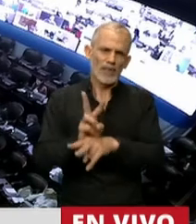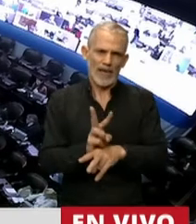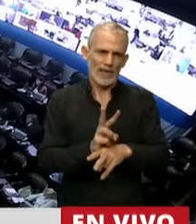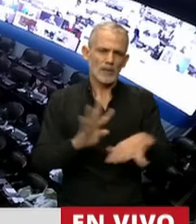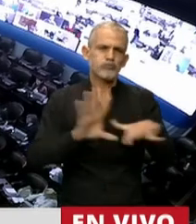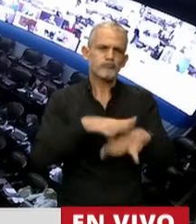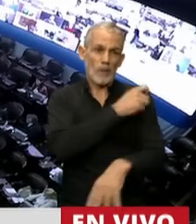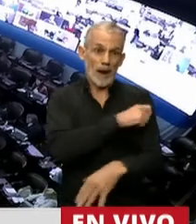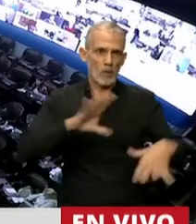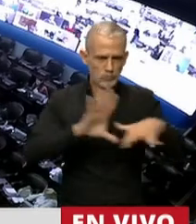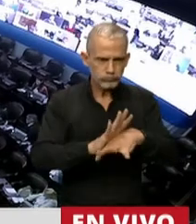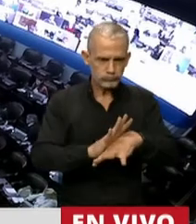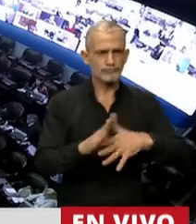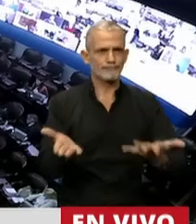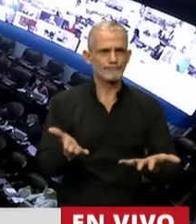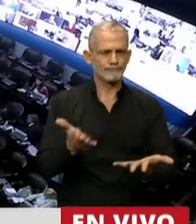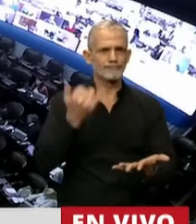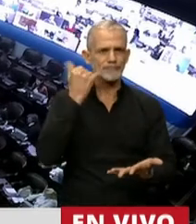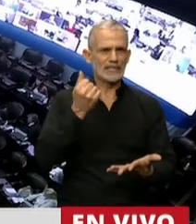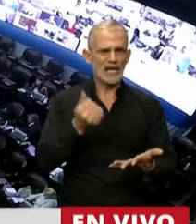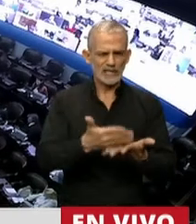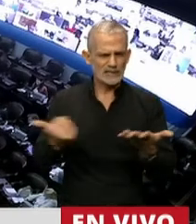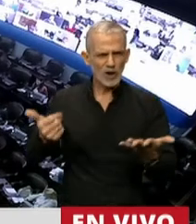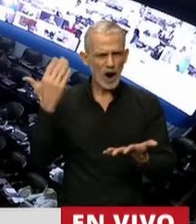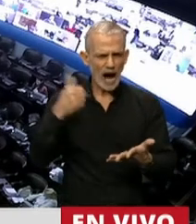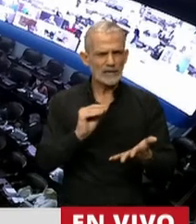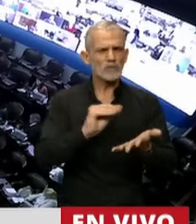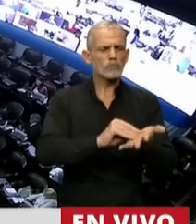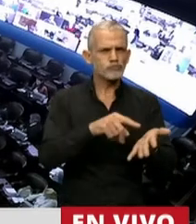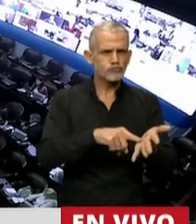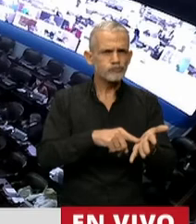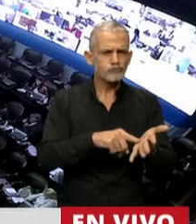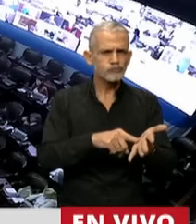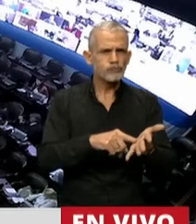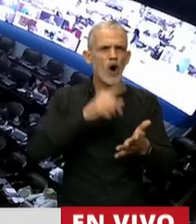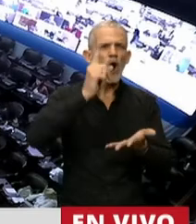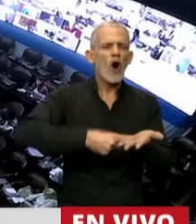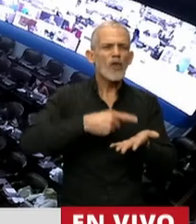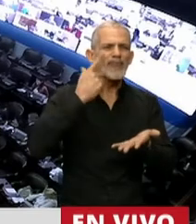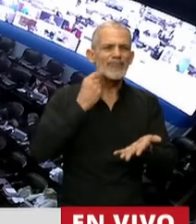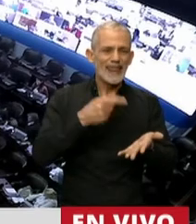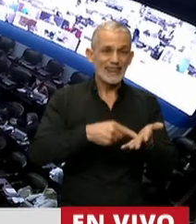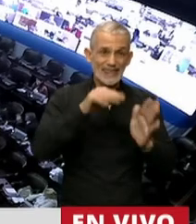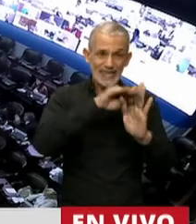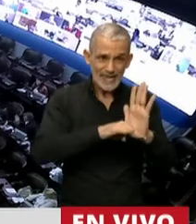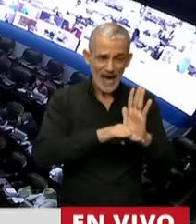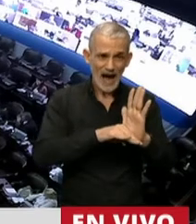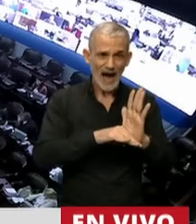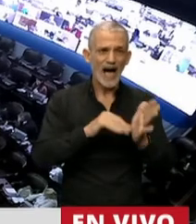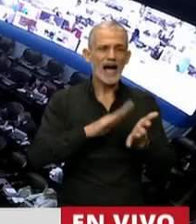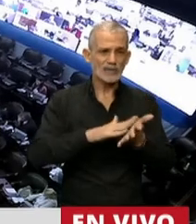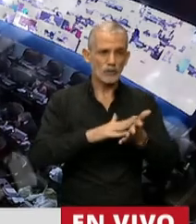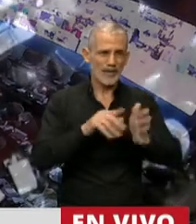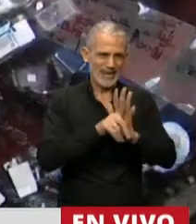eficacia, vemos que ha sacado la intervención que tiene la orden del día en